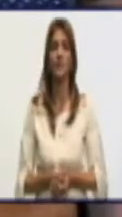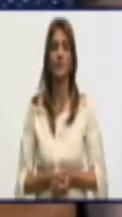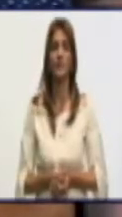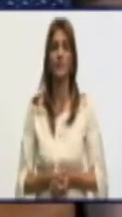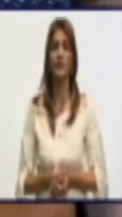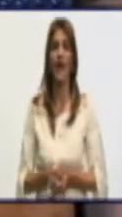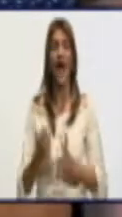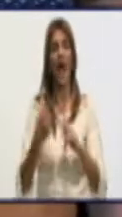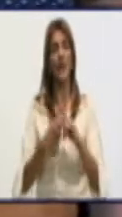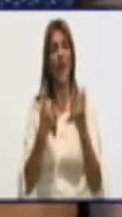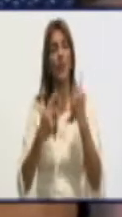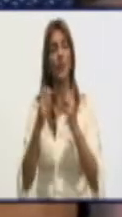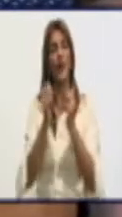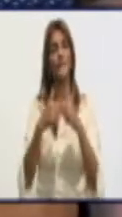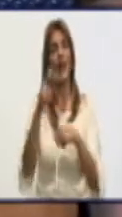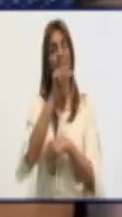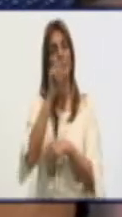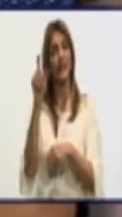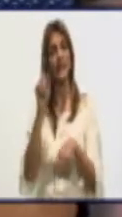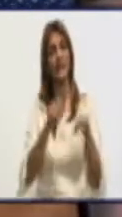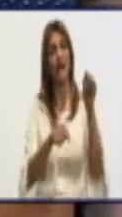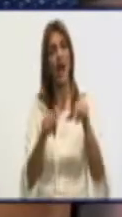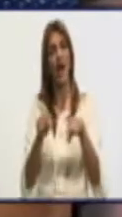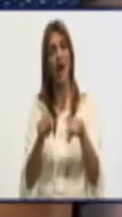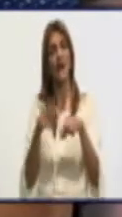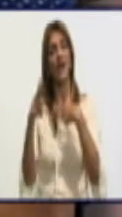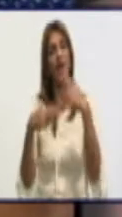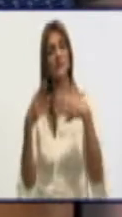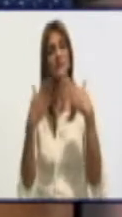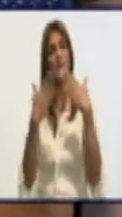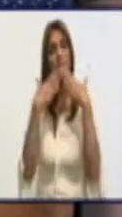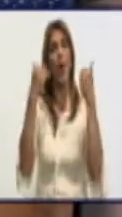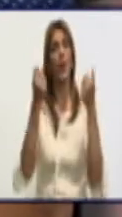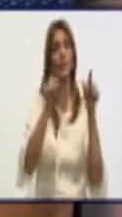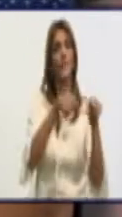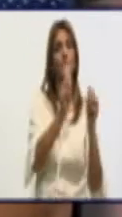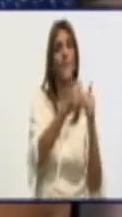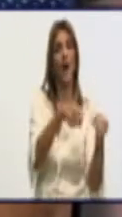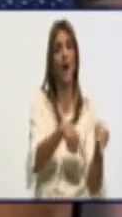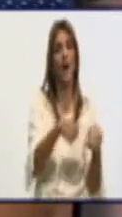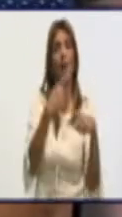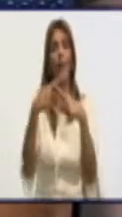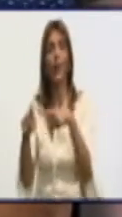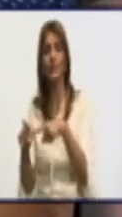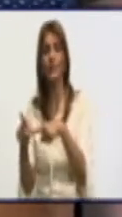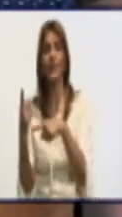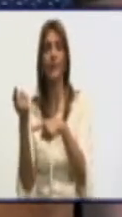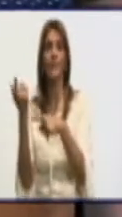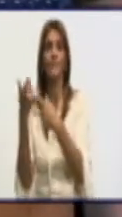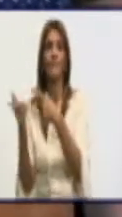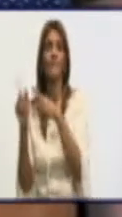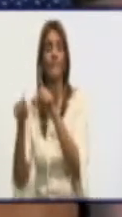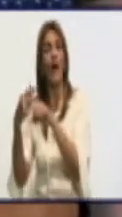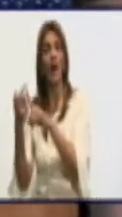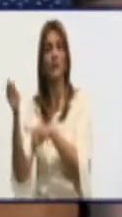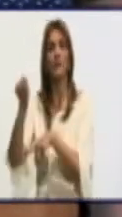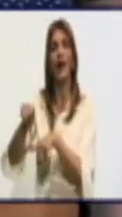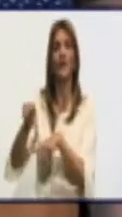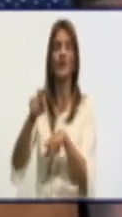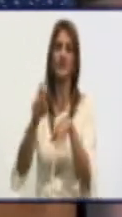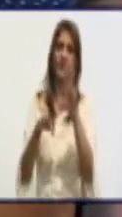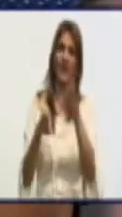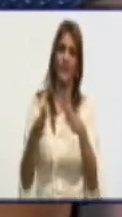hay unidades que dicen que porque esta unidad el pan sale mejor que otro, ahí tenemos también el equipamiento, hay horno en una panería que tiene las 12